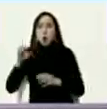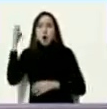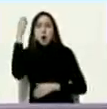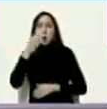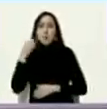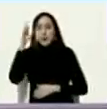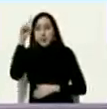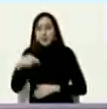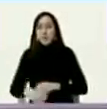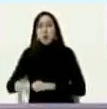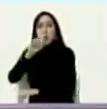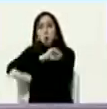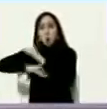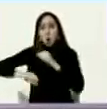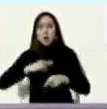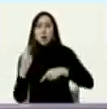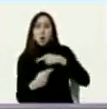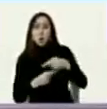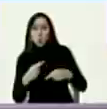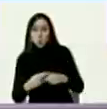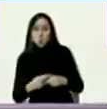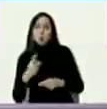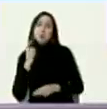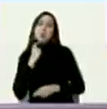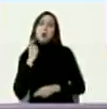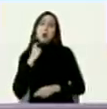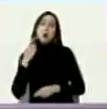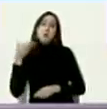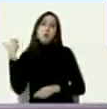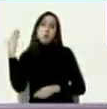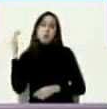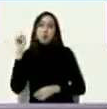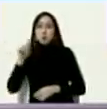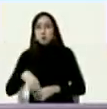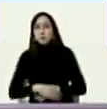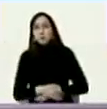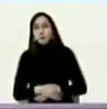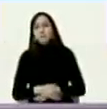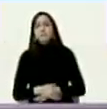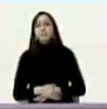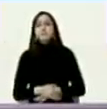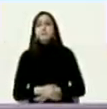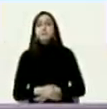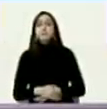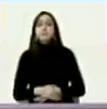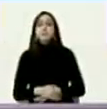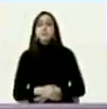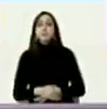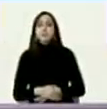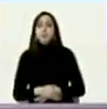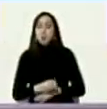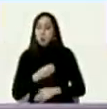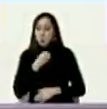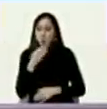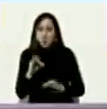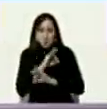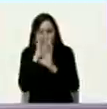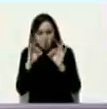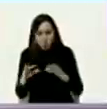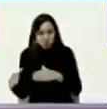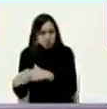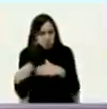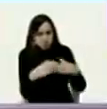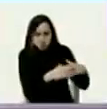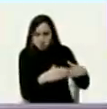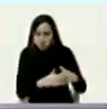no es nuevo no es nuevo ya buena parte de estos sectores estuvieron